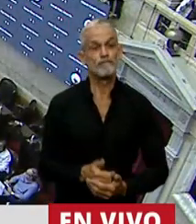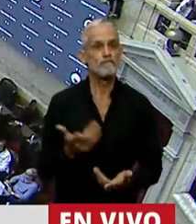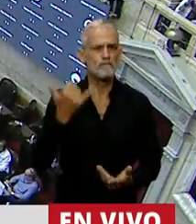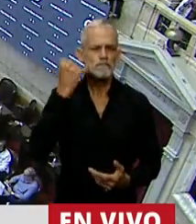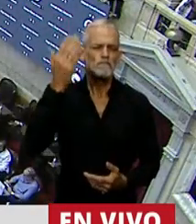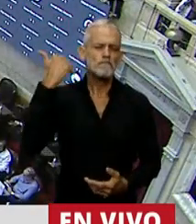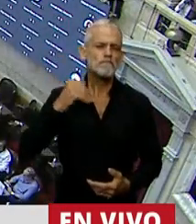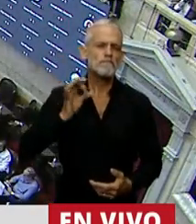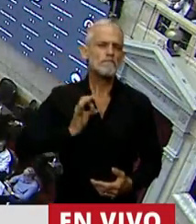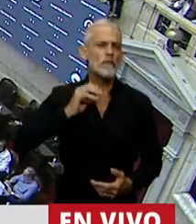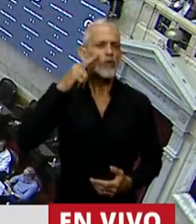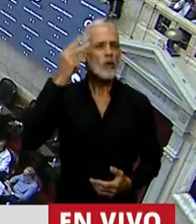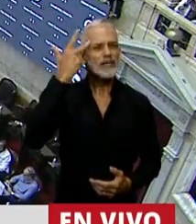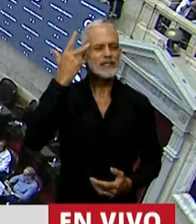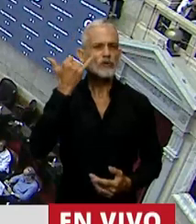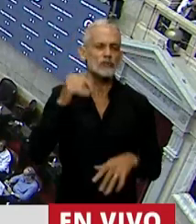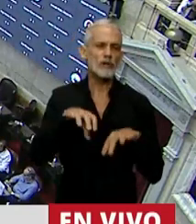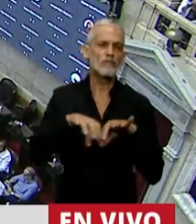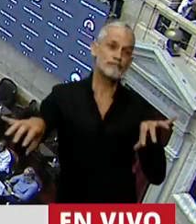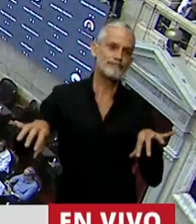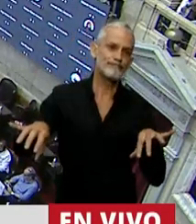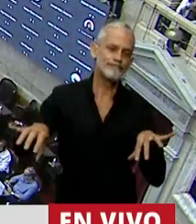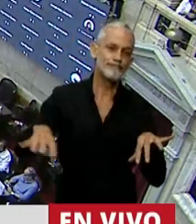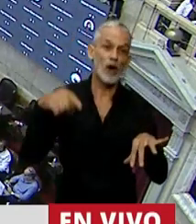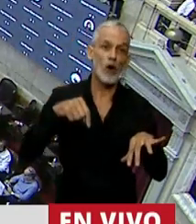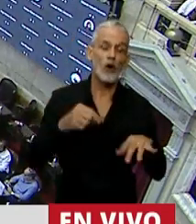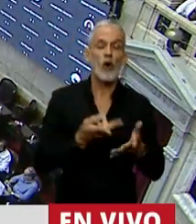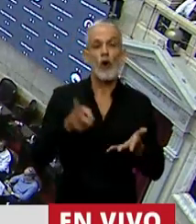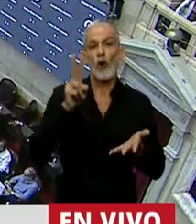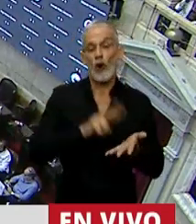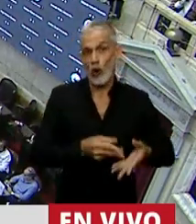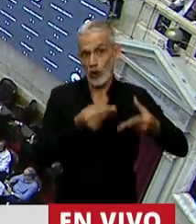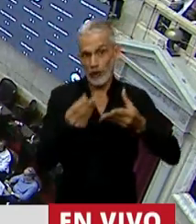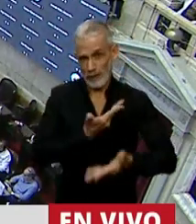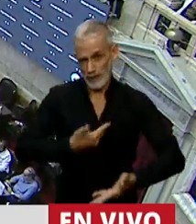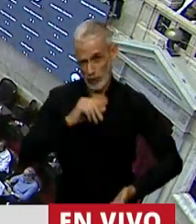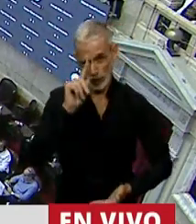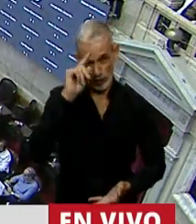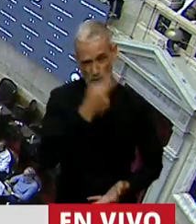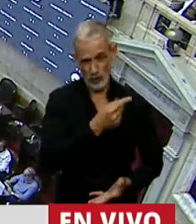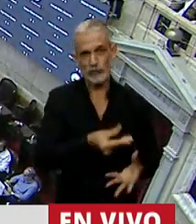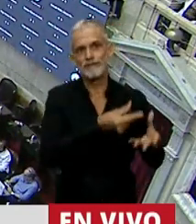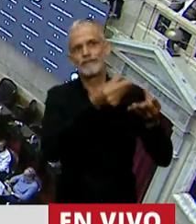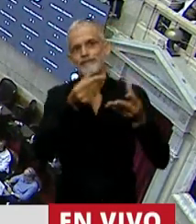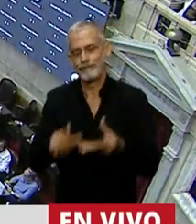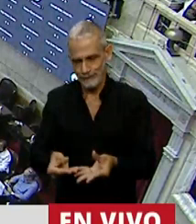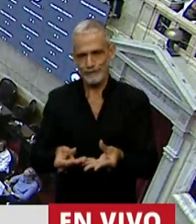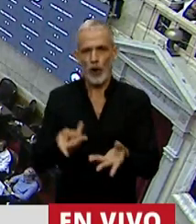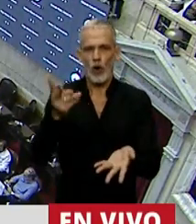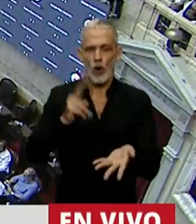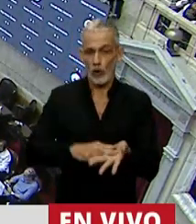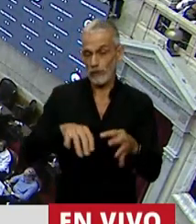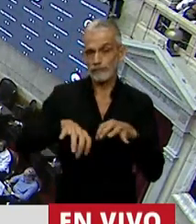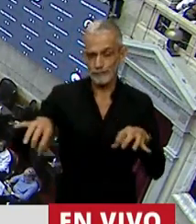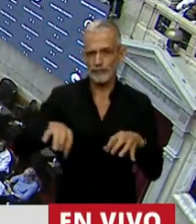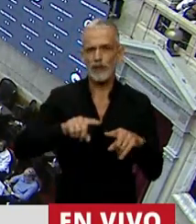dividió en el 2018 y que hoy es traído nuevamente por el oficialismo al recinto haciendo uso